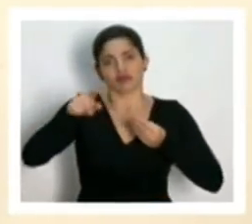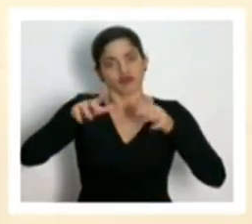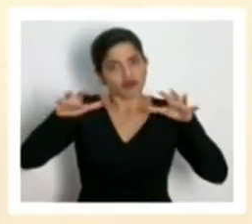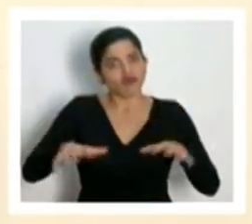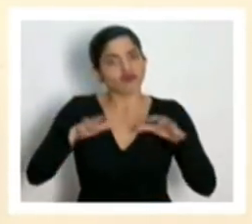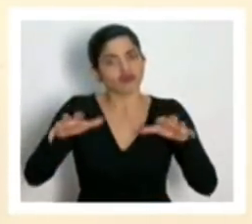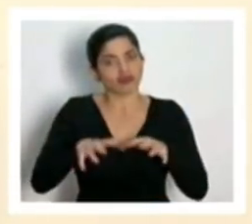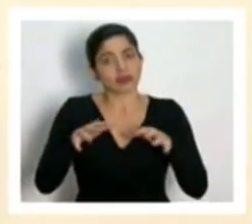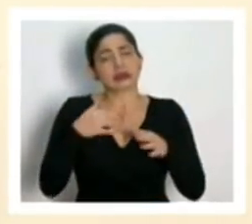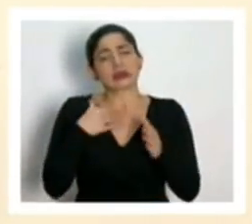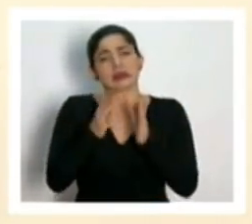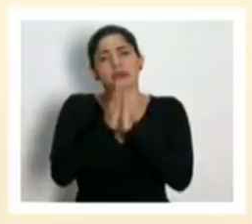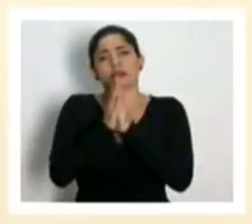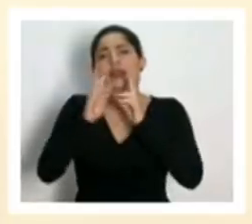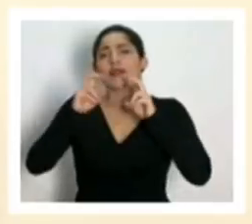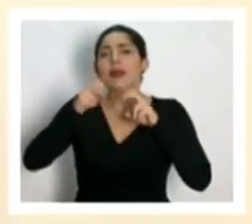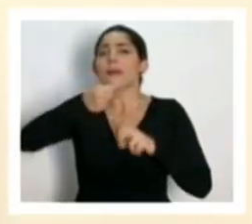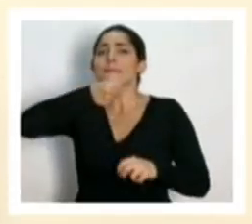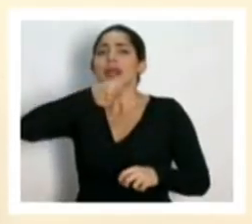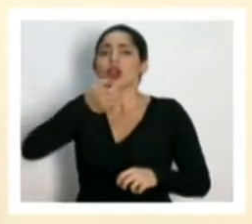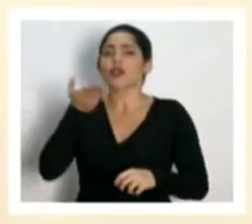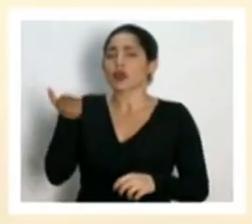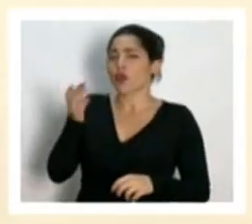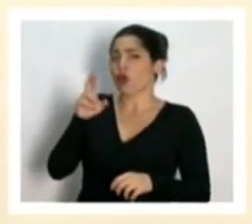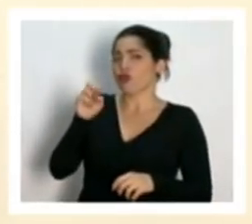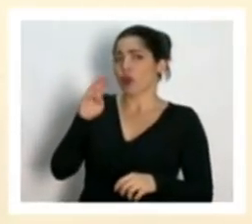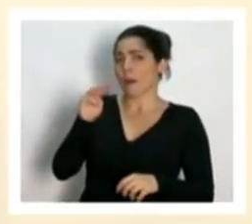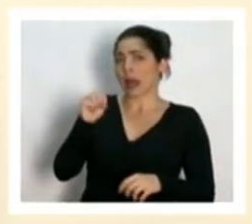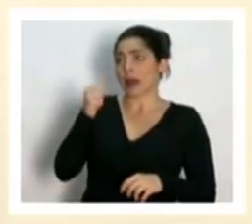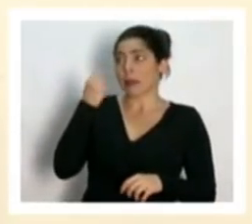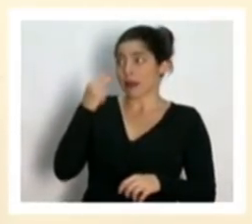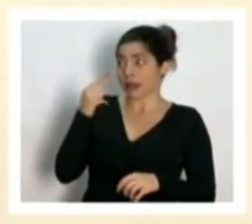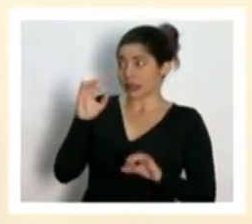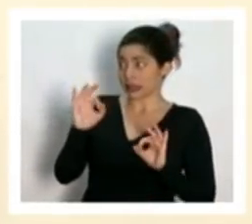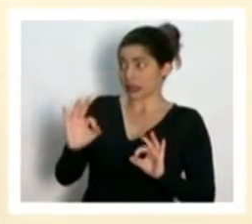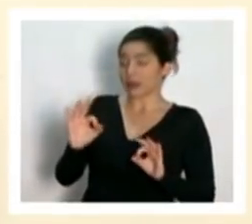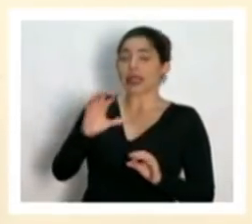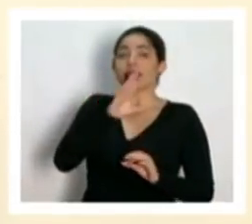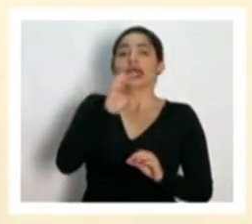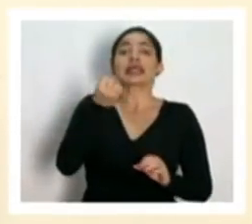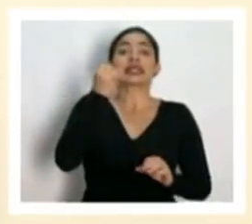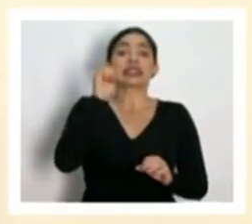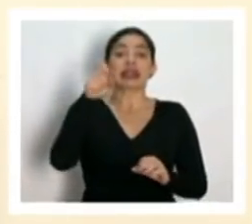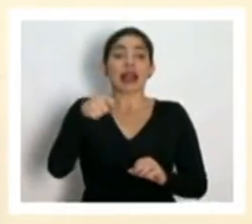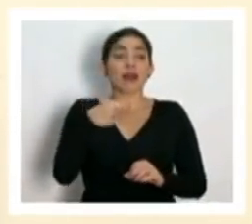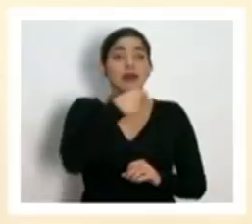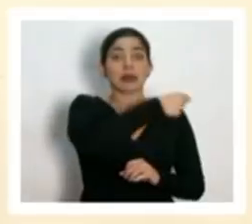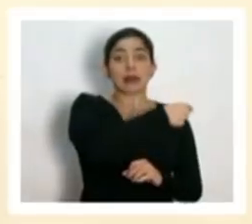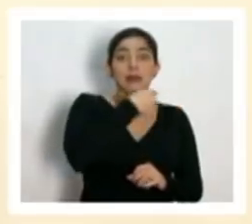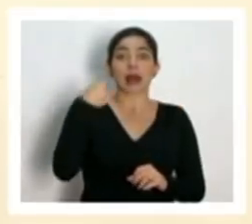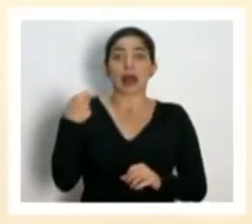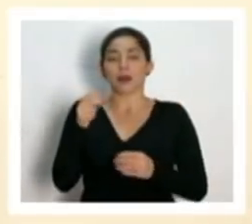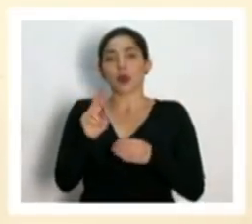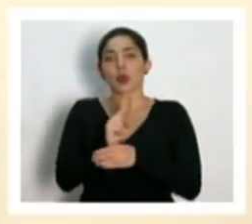Quisiera, por favor, que le revisen el micrófono, o tal vez a don Román, por si está bien, gracias. Y también, si tenemos que pasarnos algo, usemos el protocolo